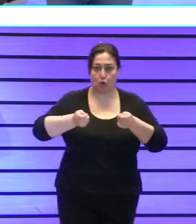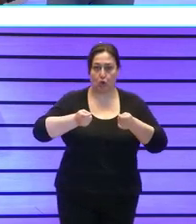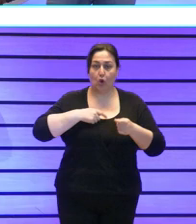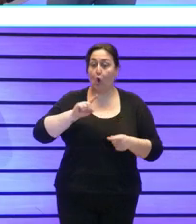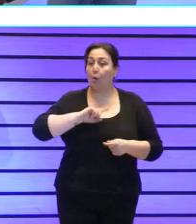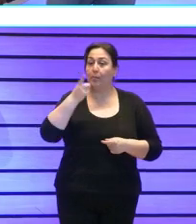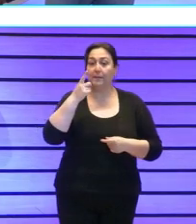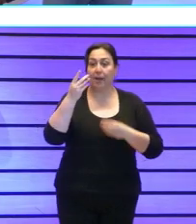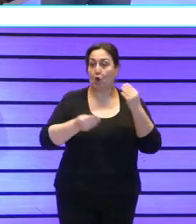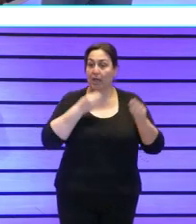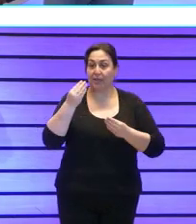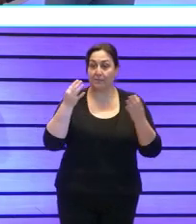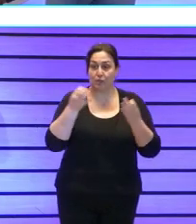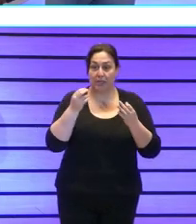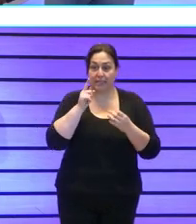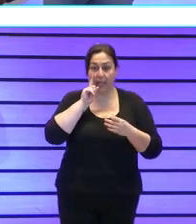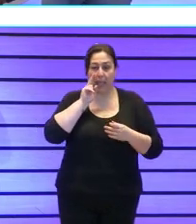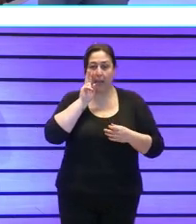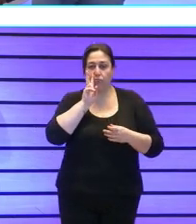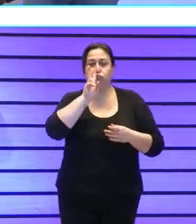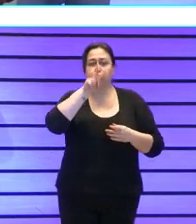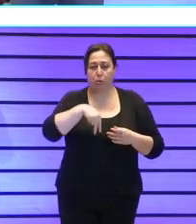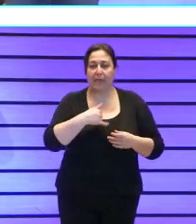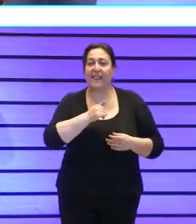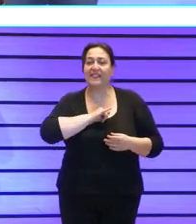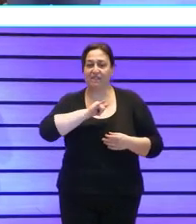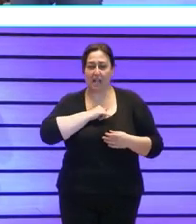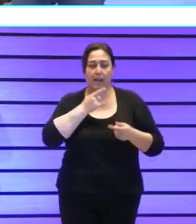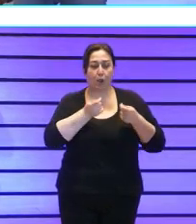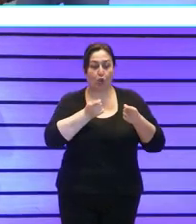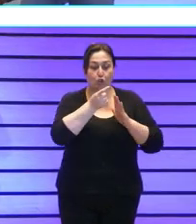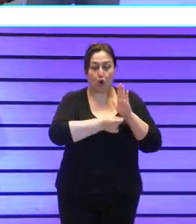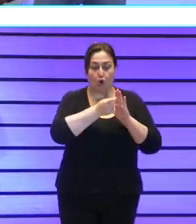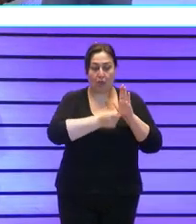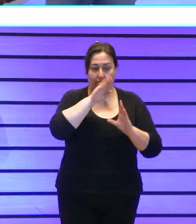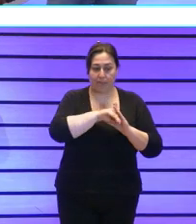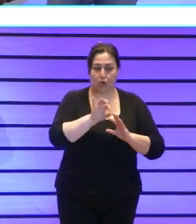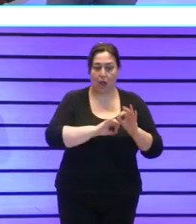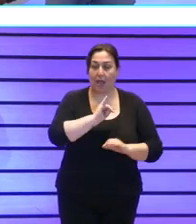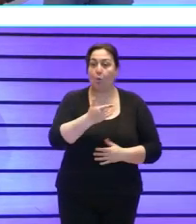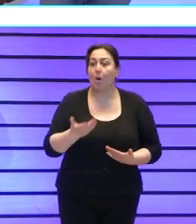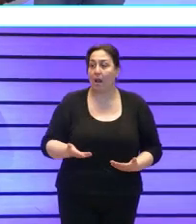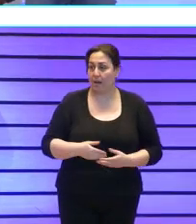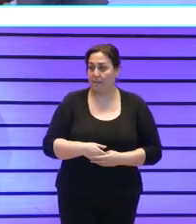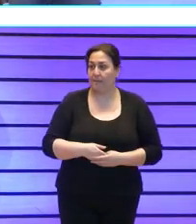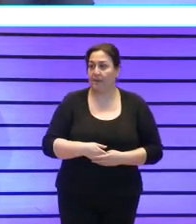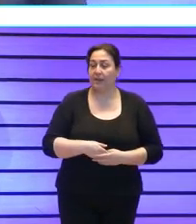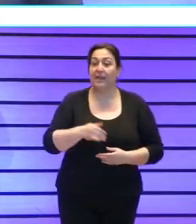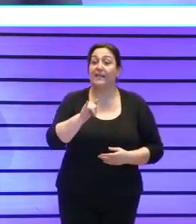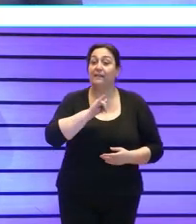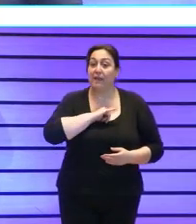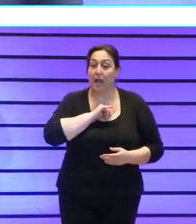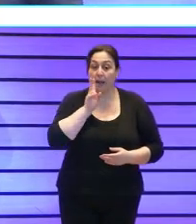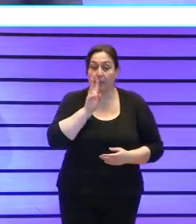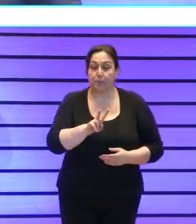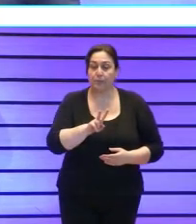tuvimos que hacer es identificar qué mecanismo de control teníamos en la organización y identificamos que